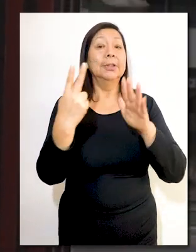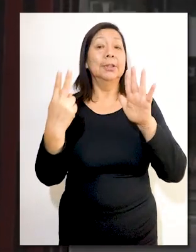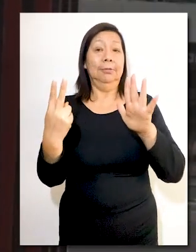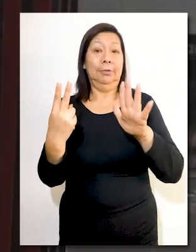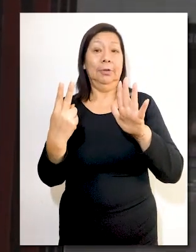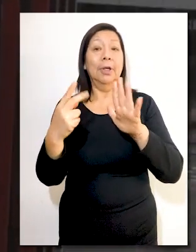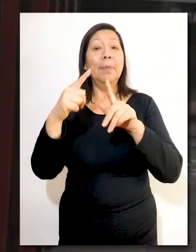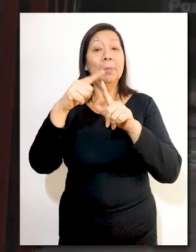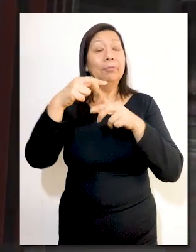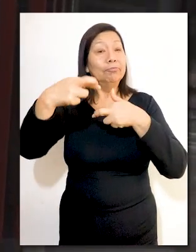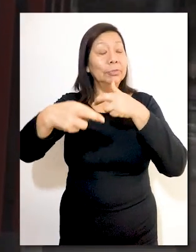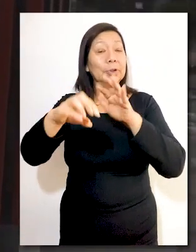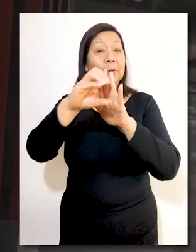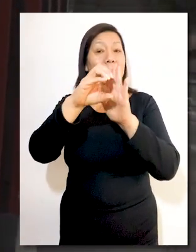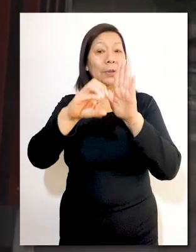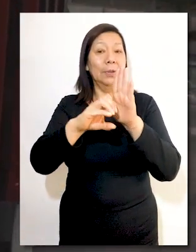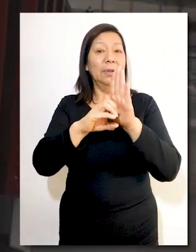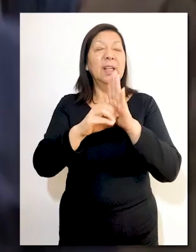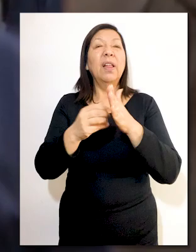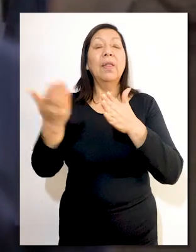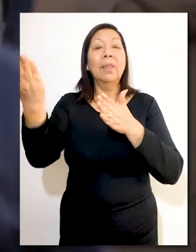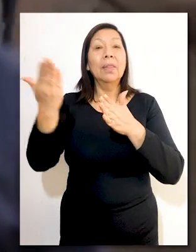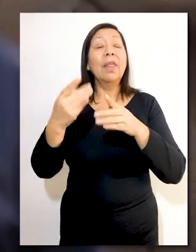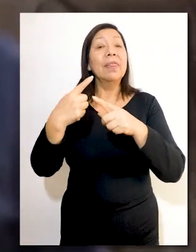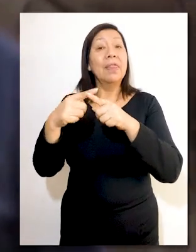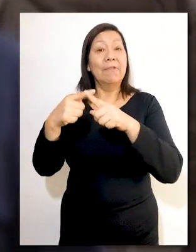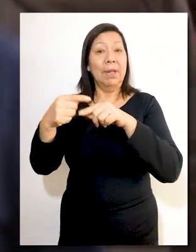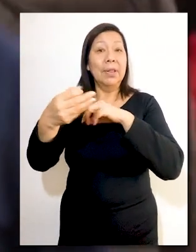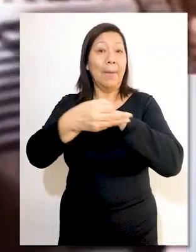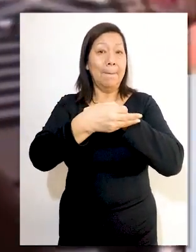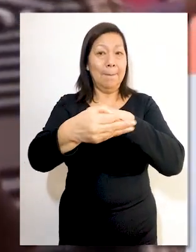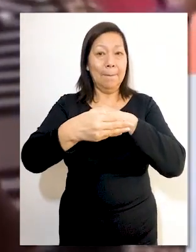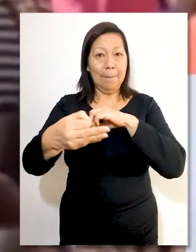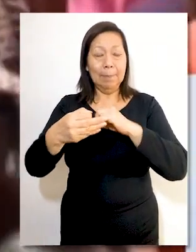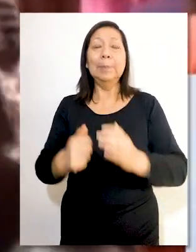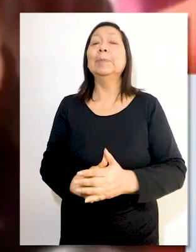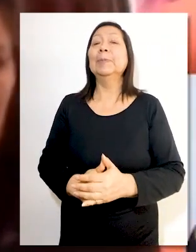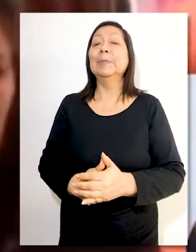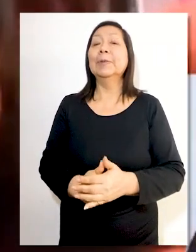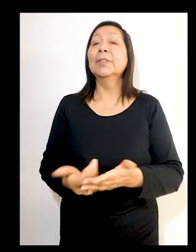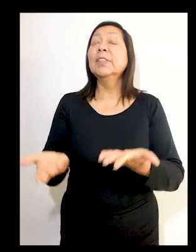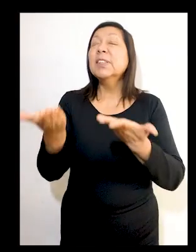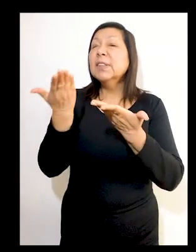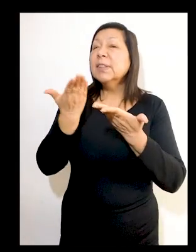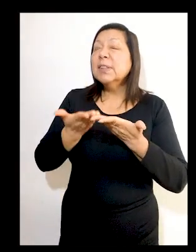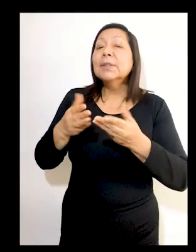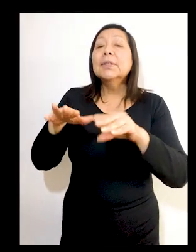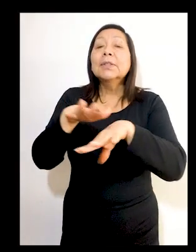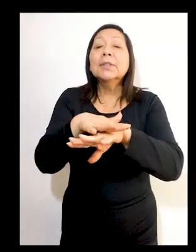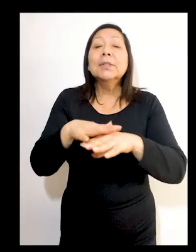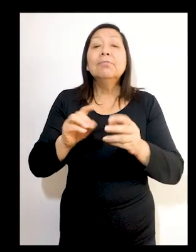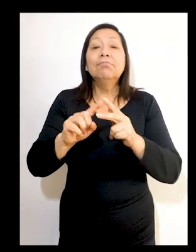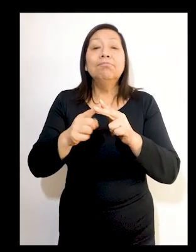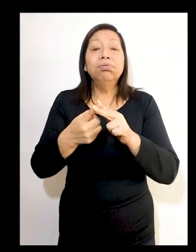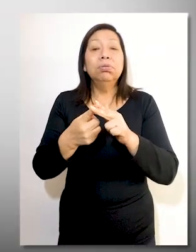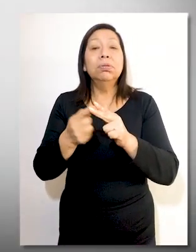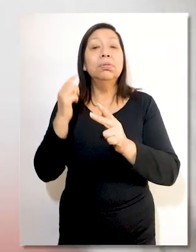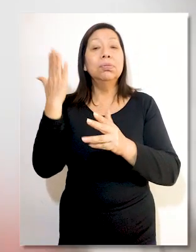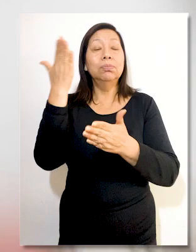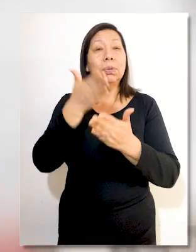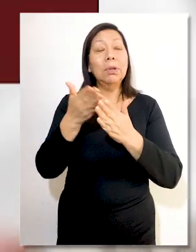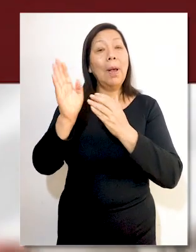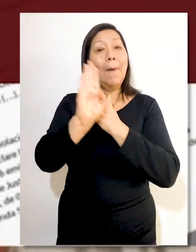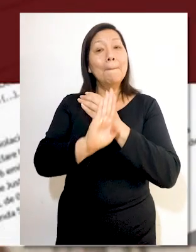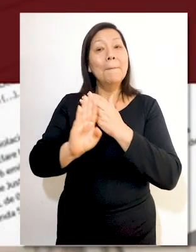procesos constitucionales procedentes de varias ciudades del país. El acto procesal se inició con la